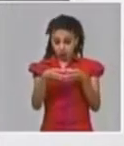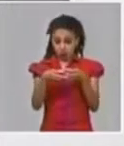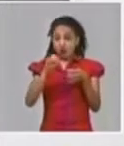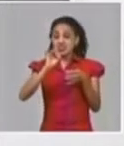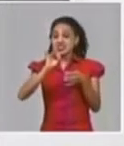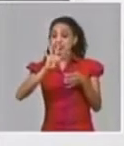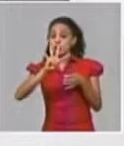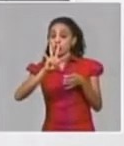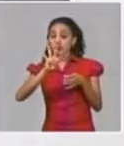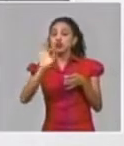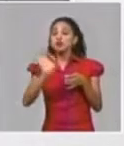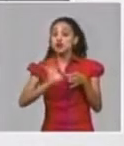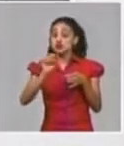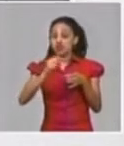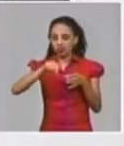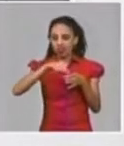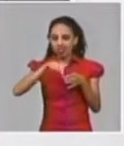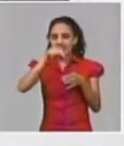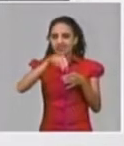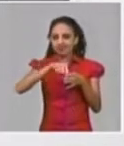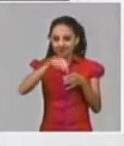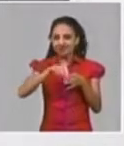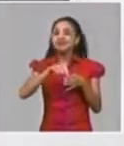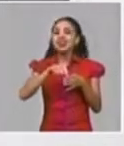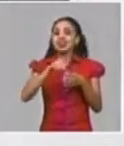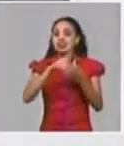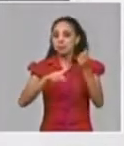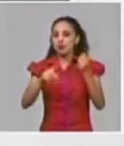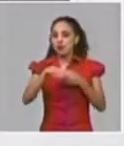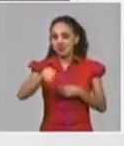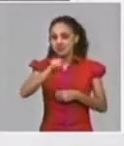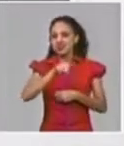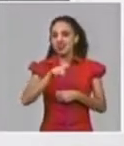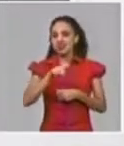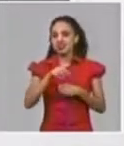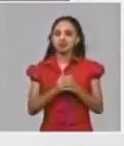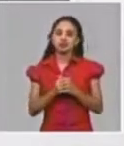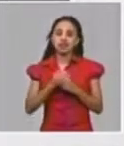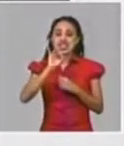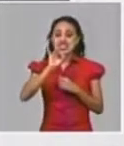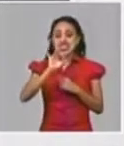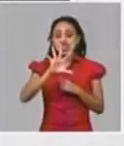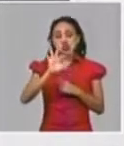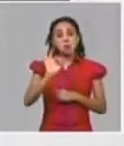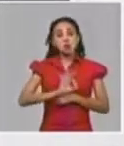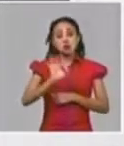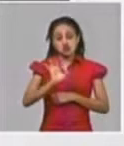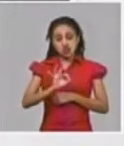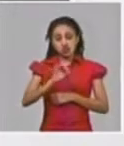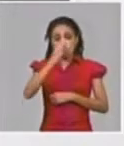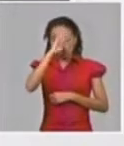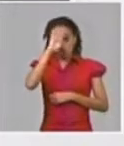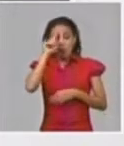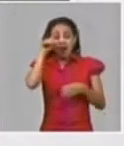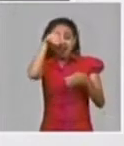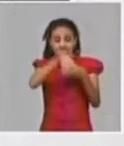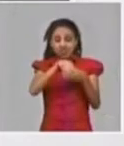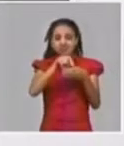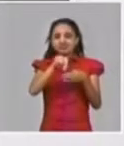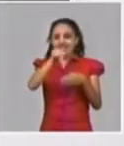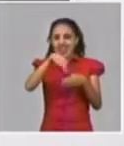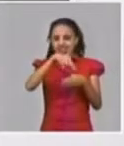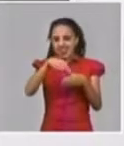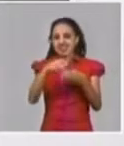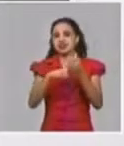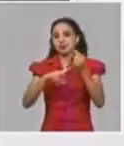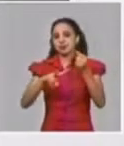% de todos los casos de Pérez que en esas provincias prácticamente el 75% de los casos de Cuba han estado vinculados